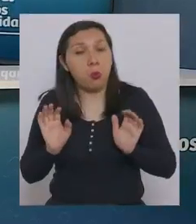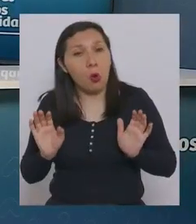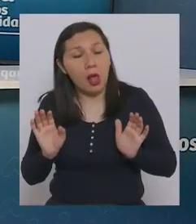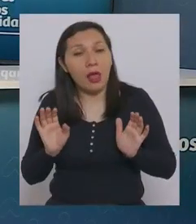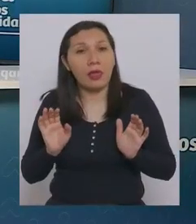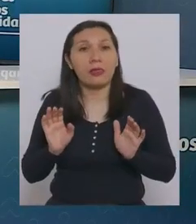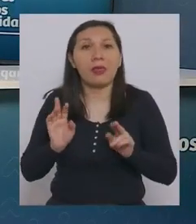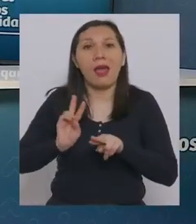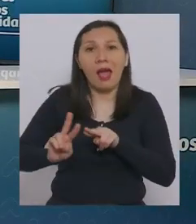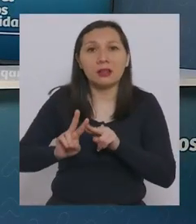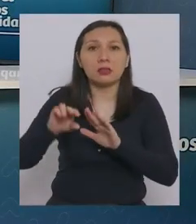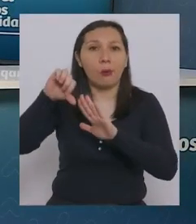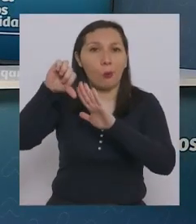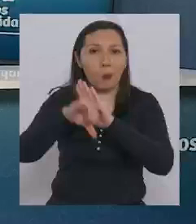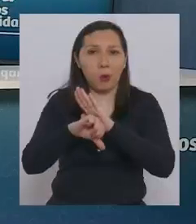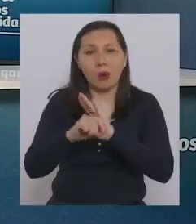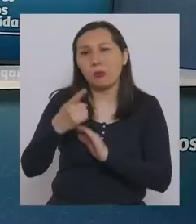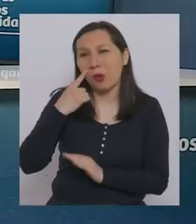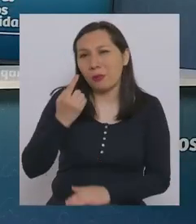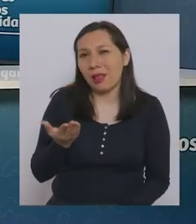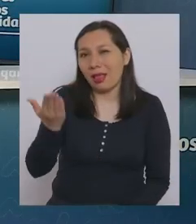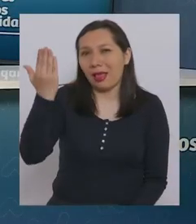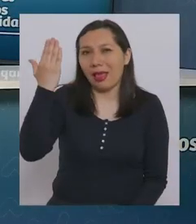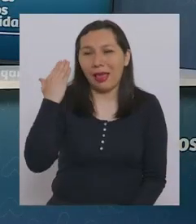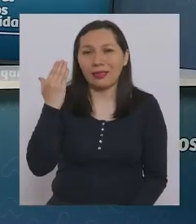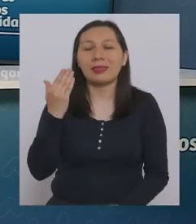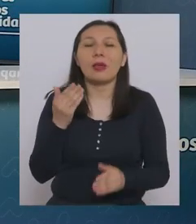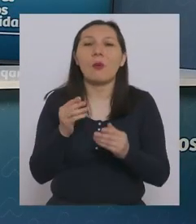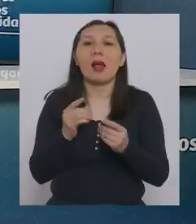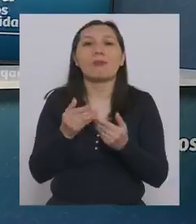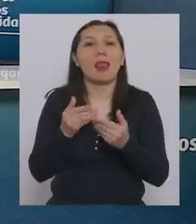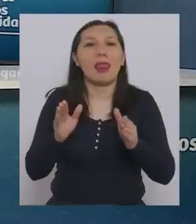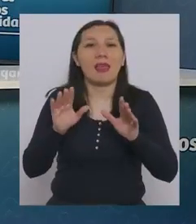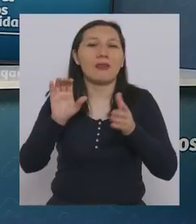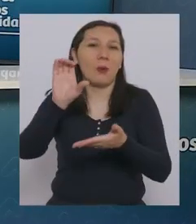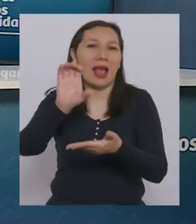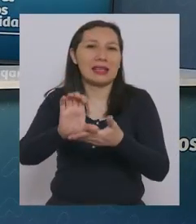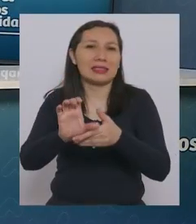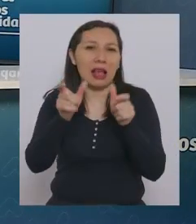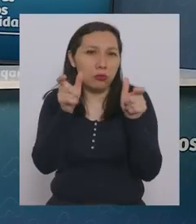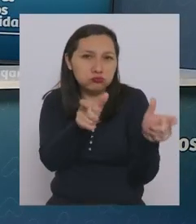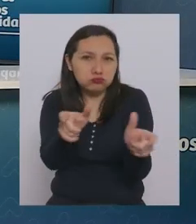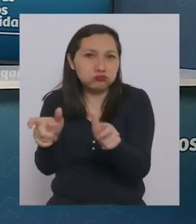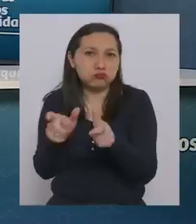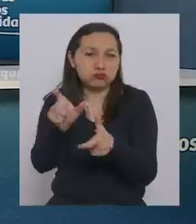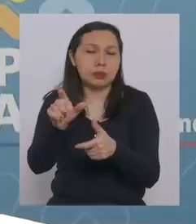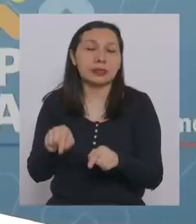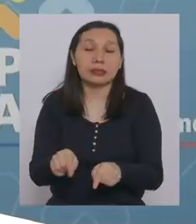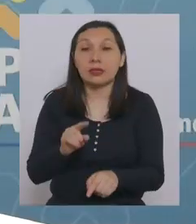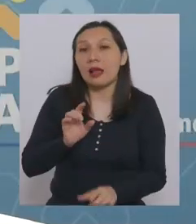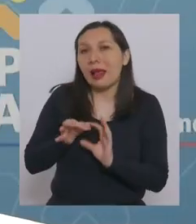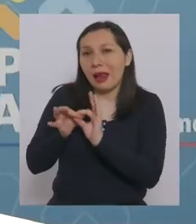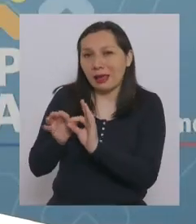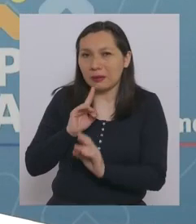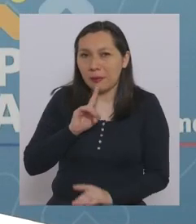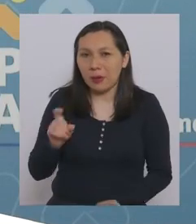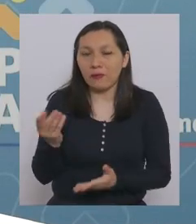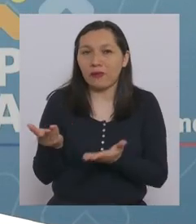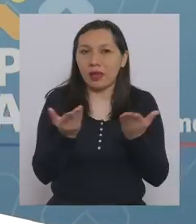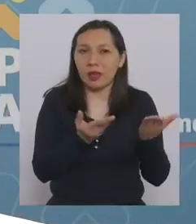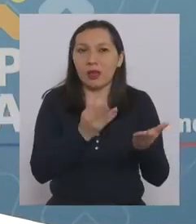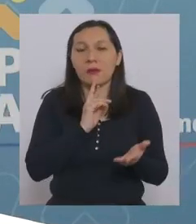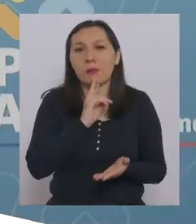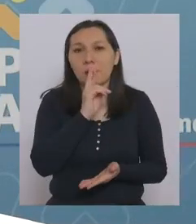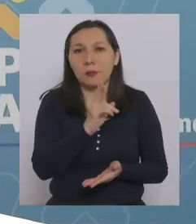aplicar cuarentenas, como las conocíamos antes de que se levantara el estado de excepción. Muchas gracias por su pregunta. Le cederé la palabra a